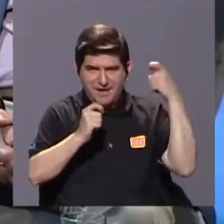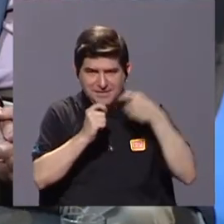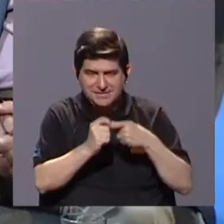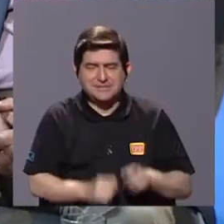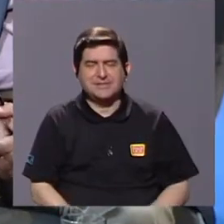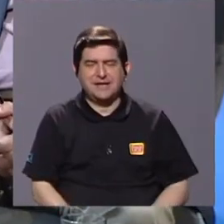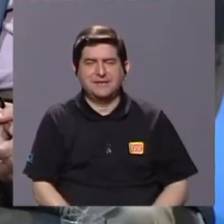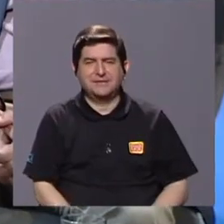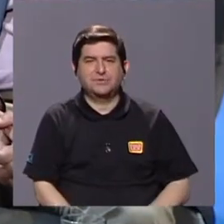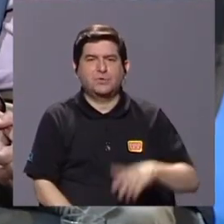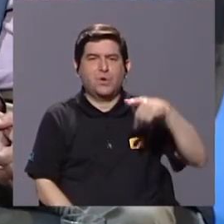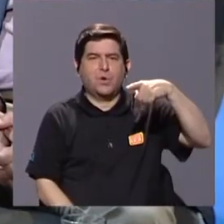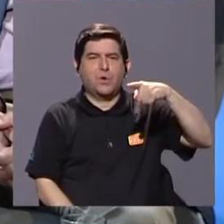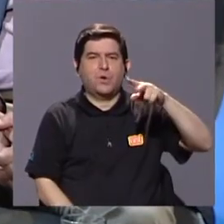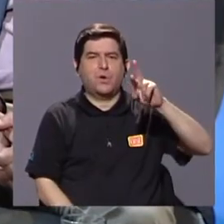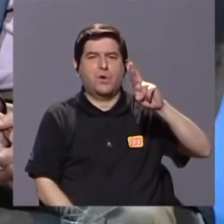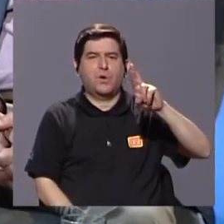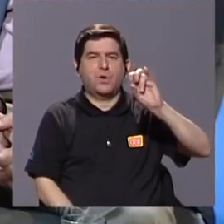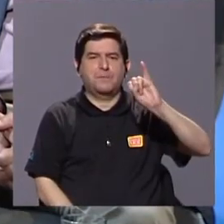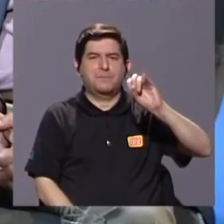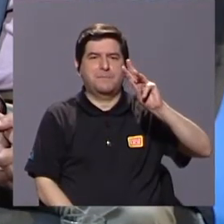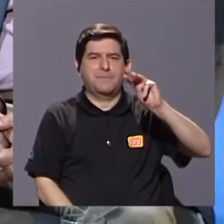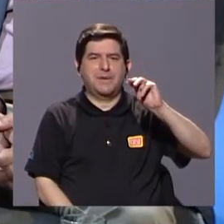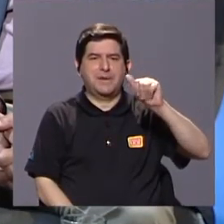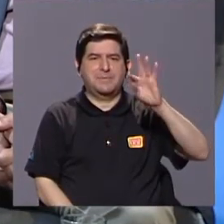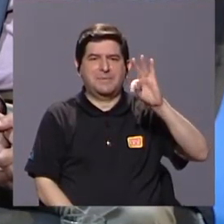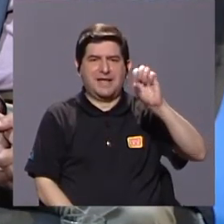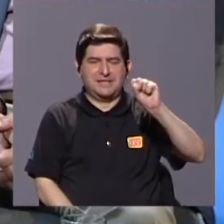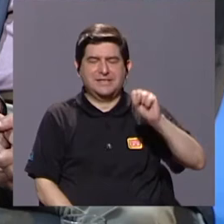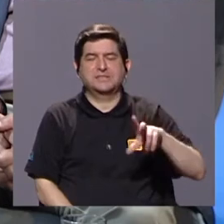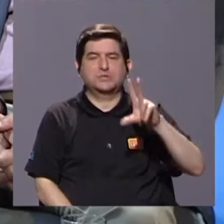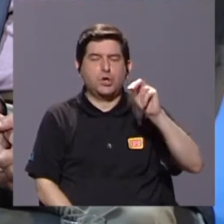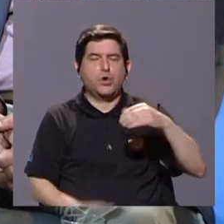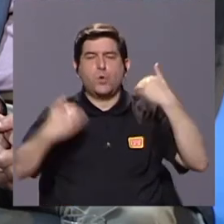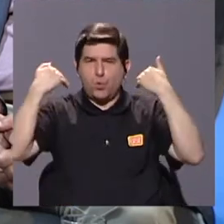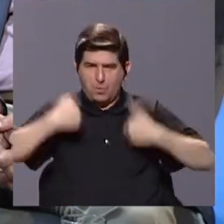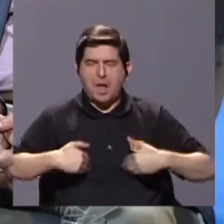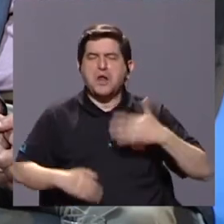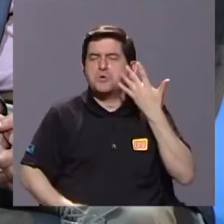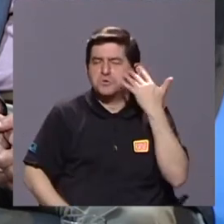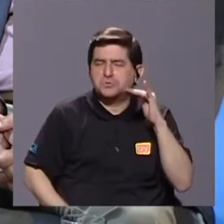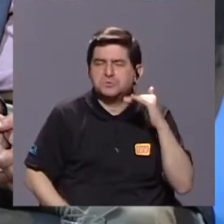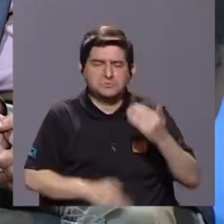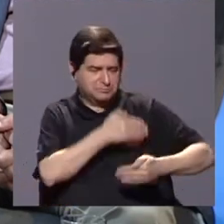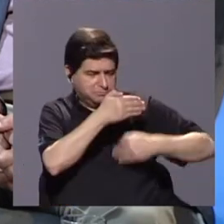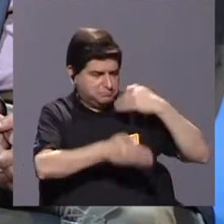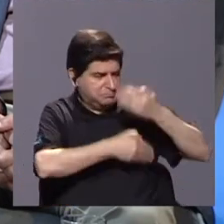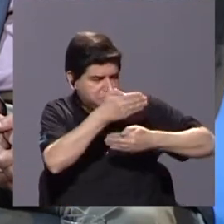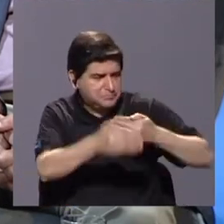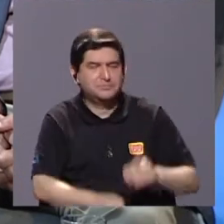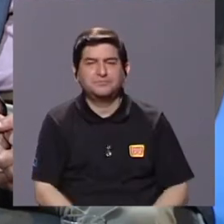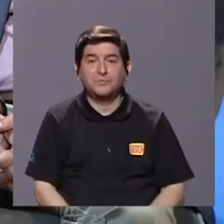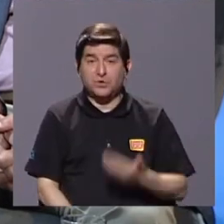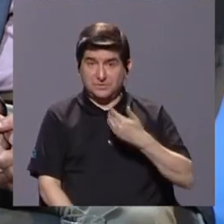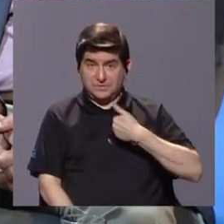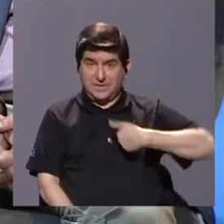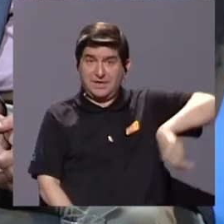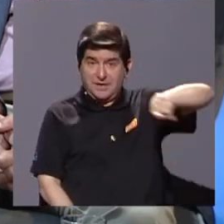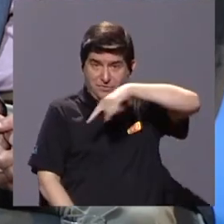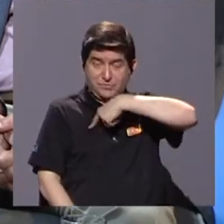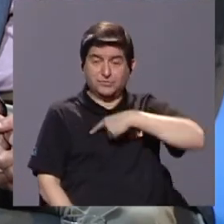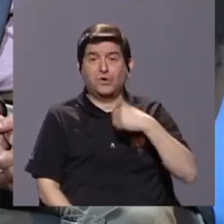los primates no humanos tenemos características evolutivas muy similares, por lo tanto vamos a tener una